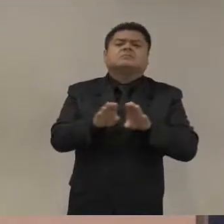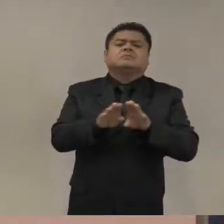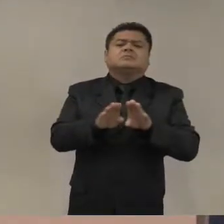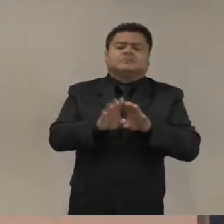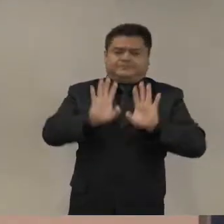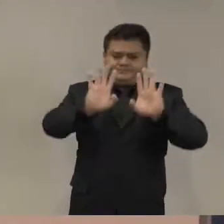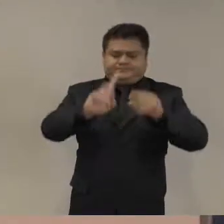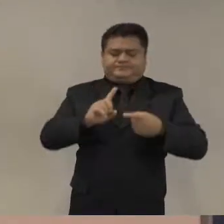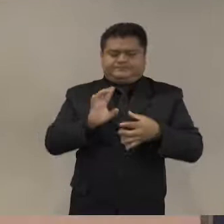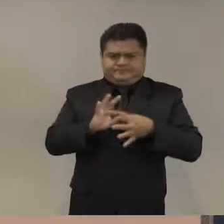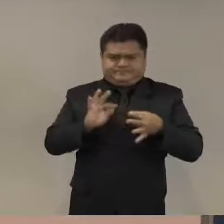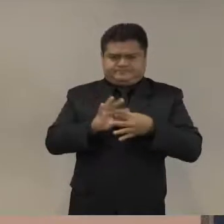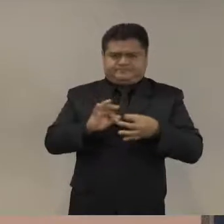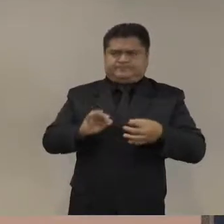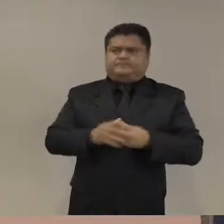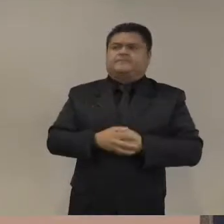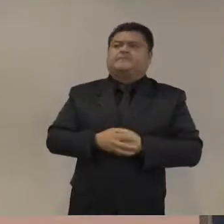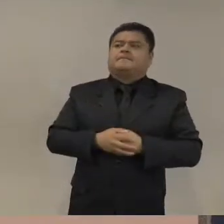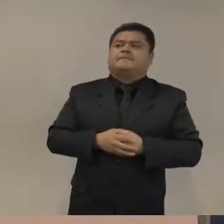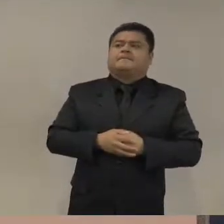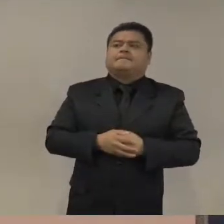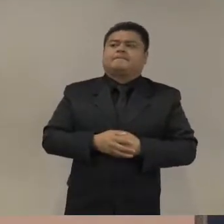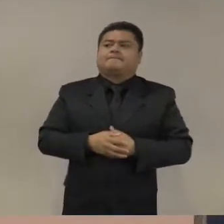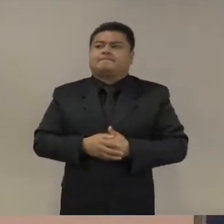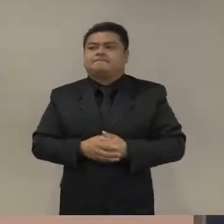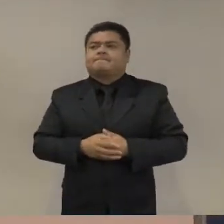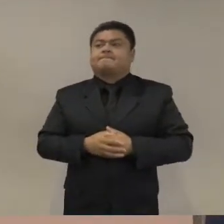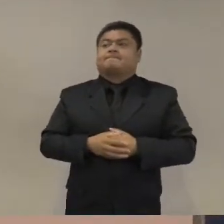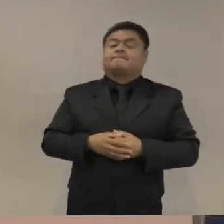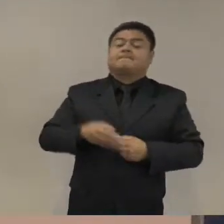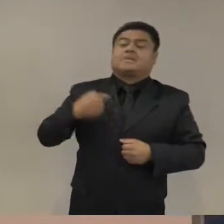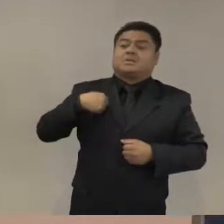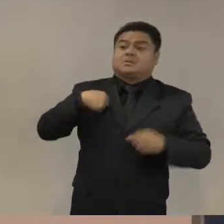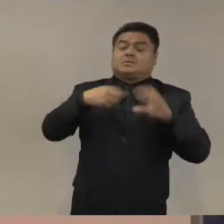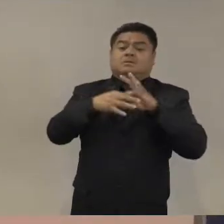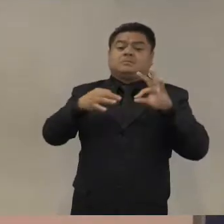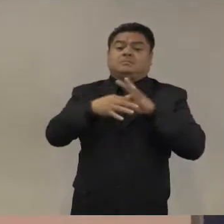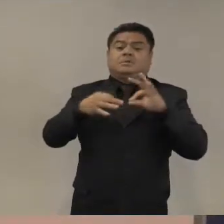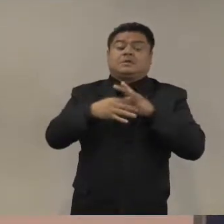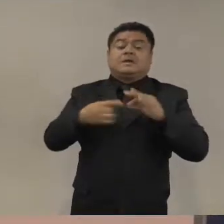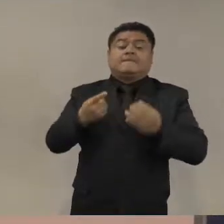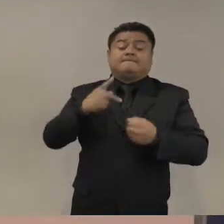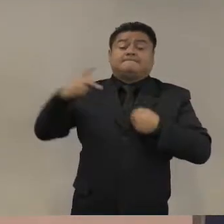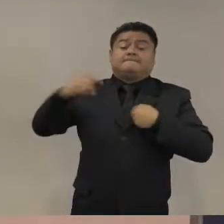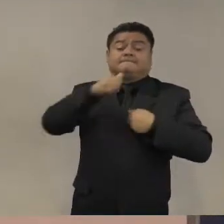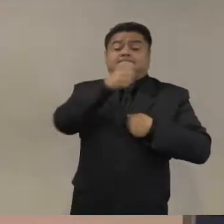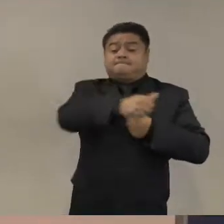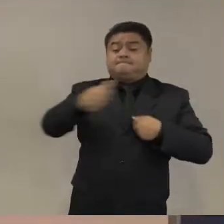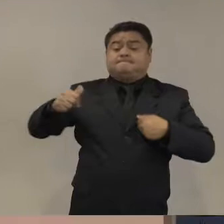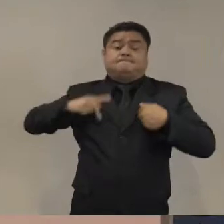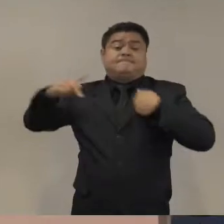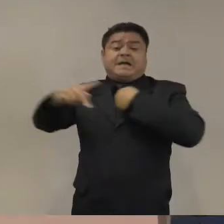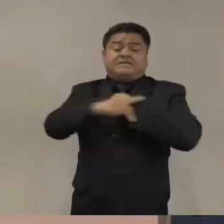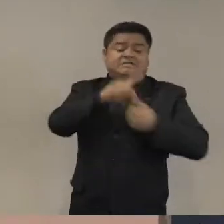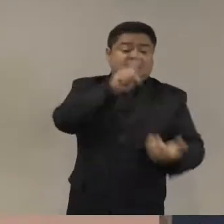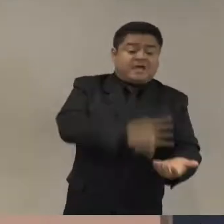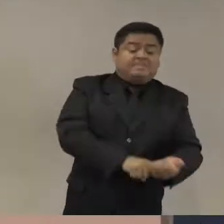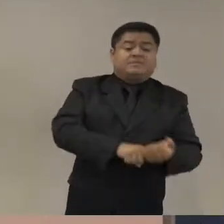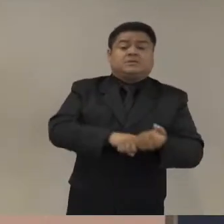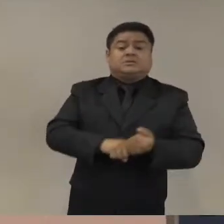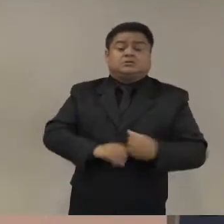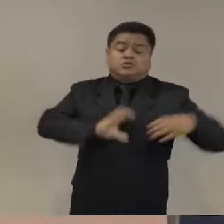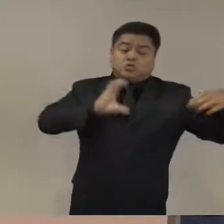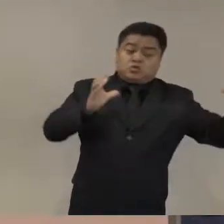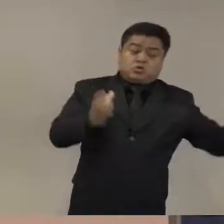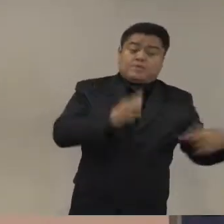reciente de los papeles de seguridad interna que están jugando las fuerzas militares en gran parte del continente. Hablaré de